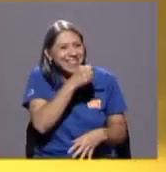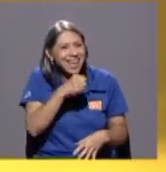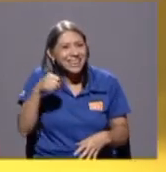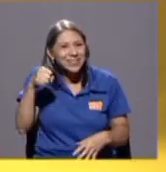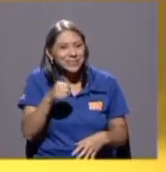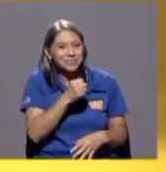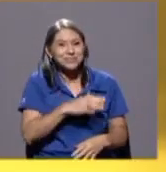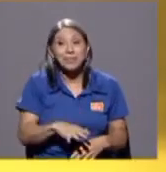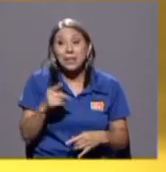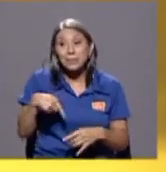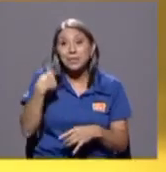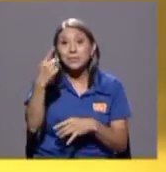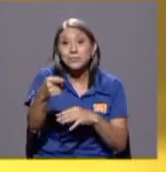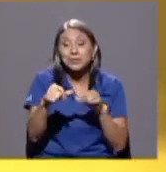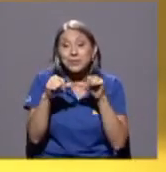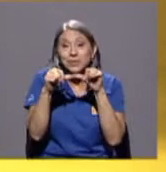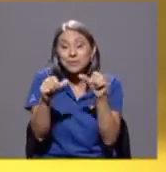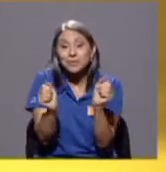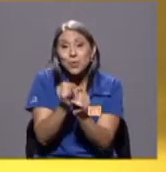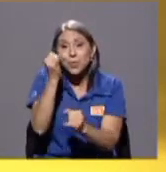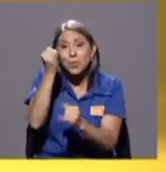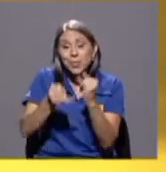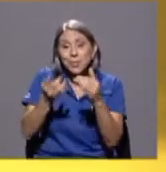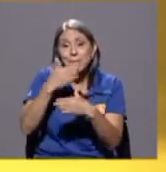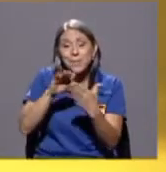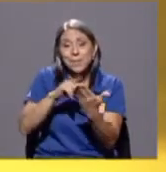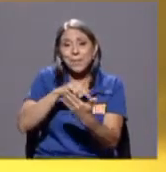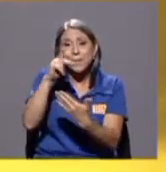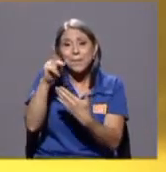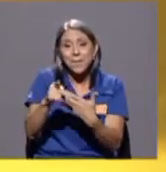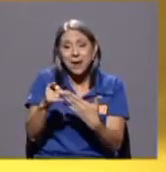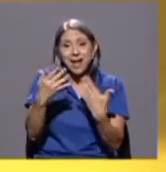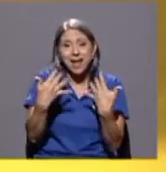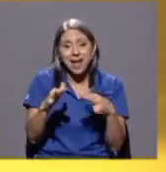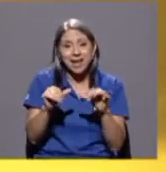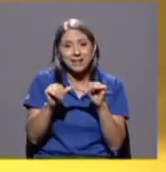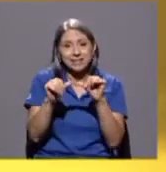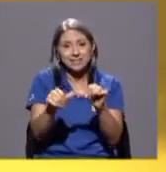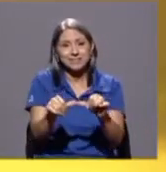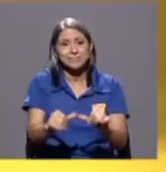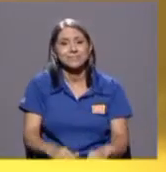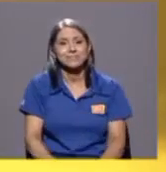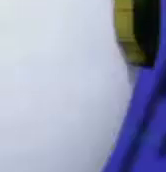con un último segmento una vez que el canal nos invite a hacerlo